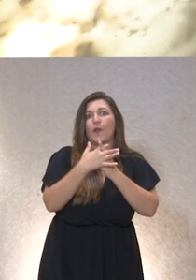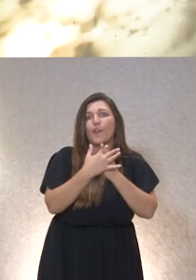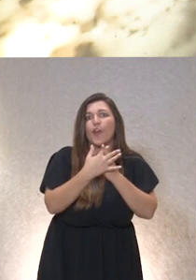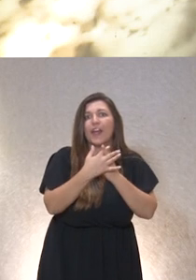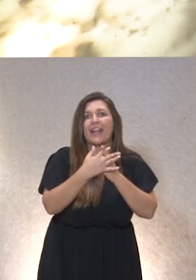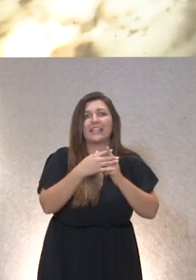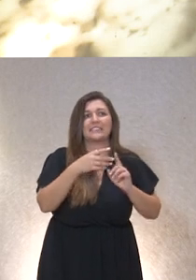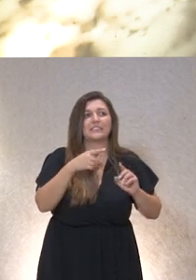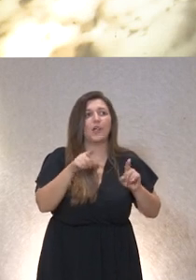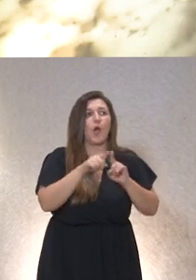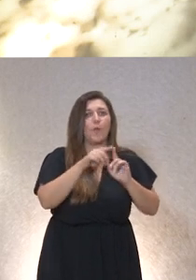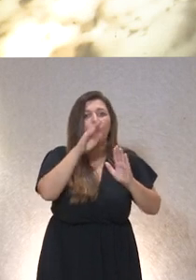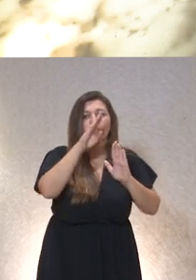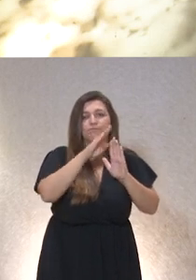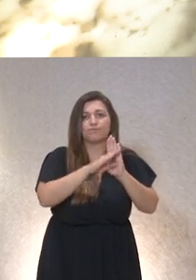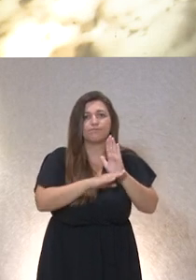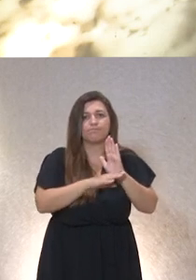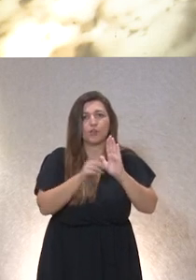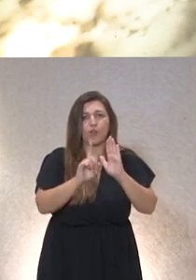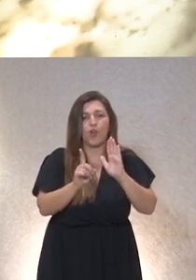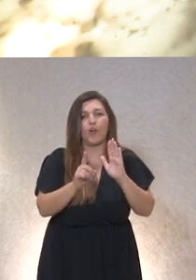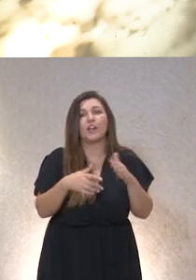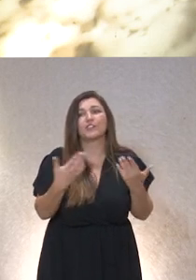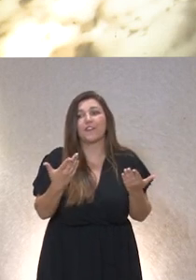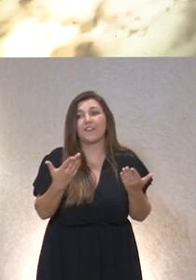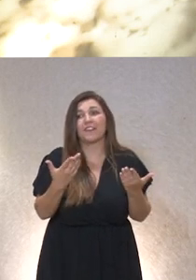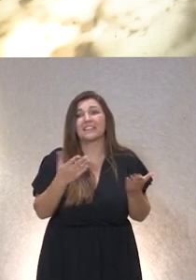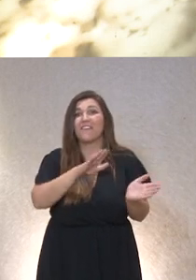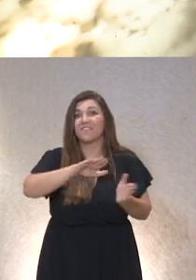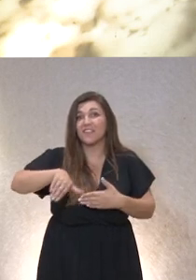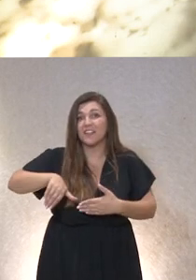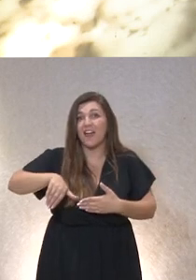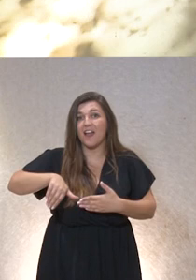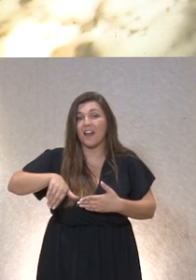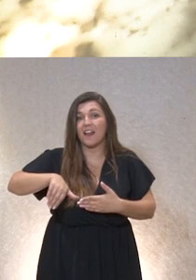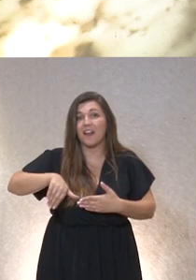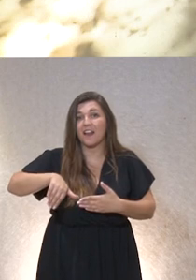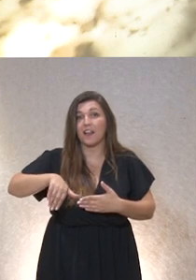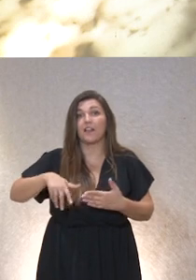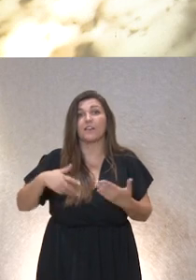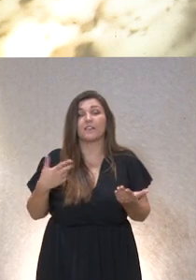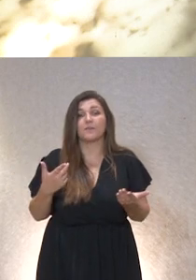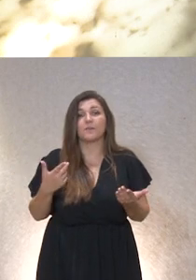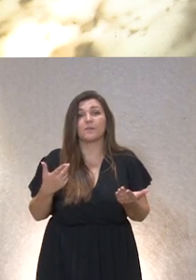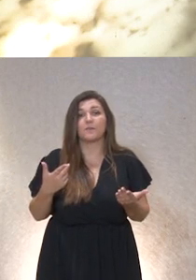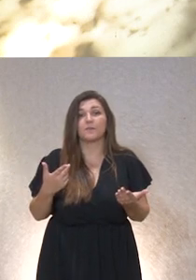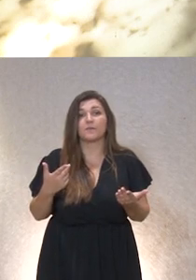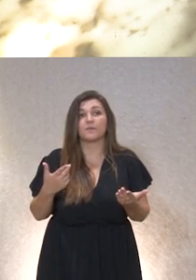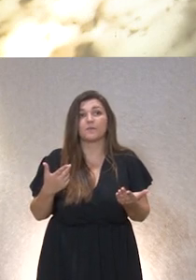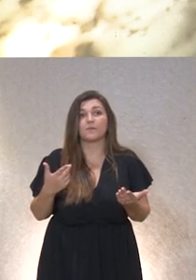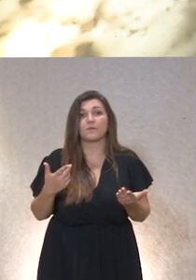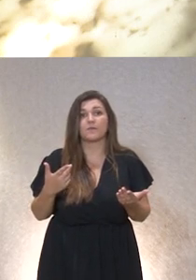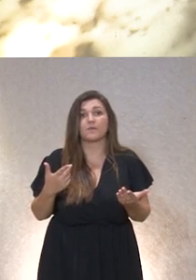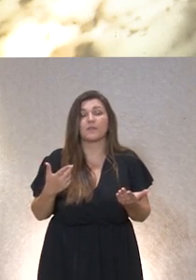que se puedan desencadenar esto que hace que al final pues en esas en esas intervenciones puedas ver